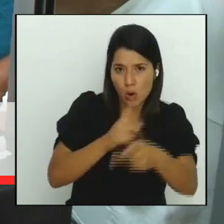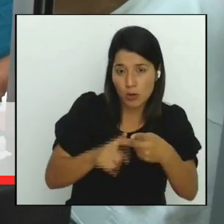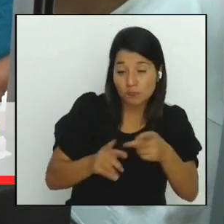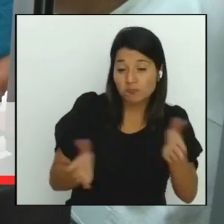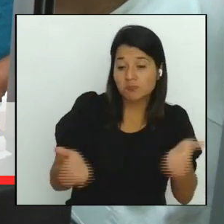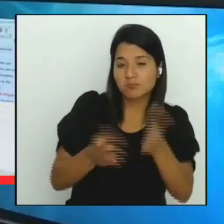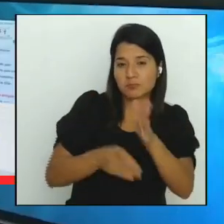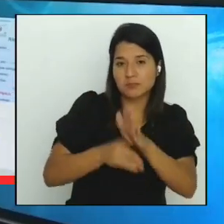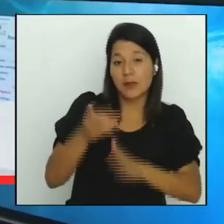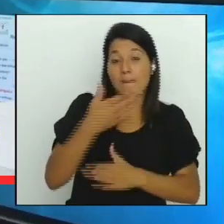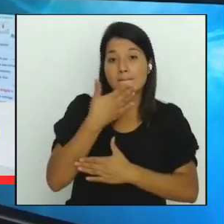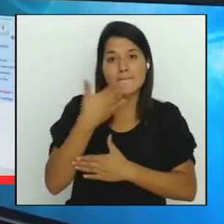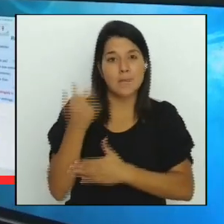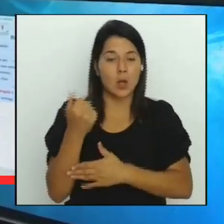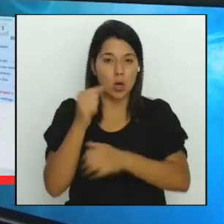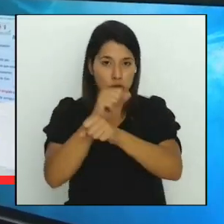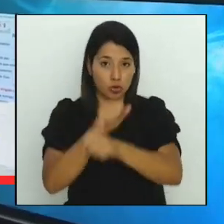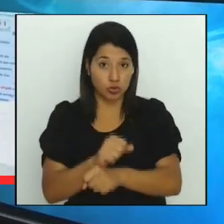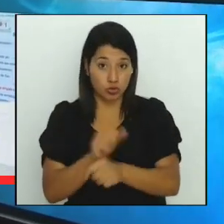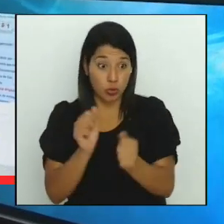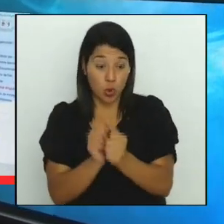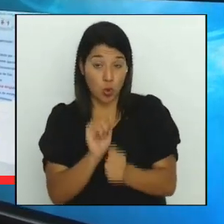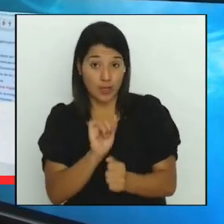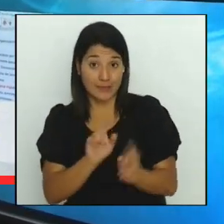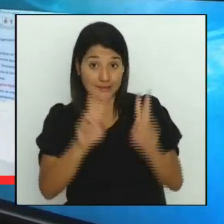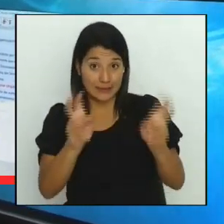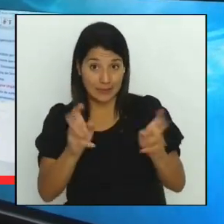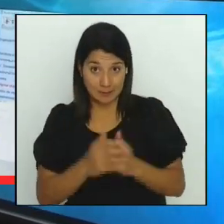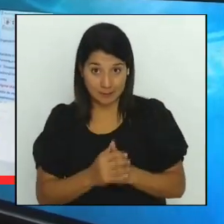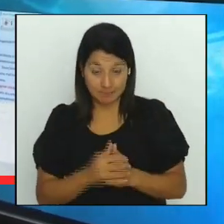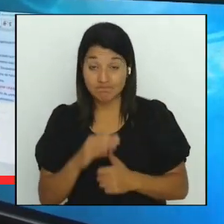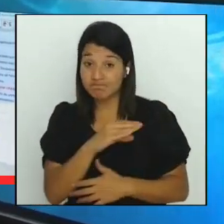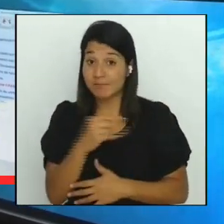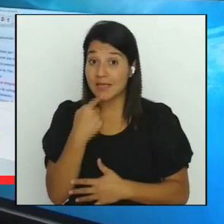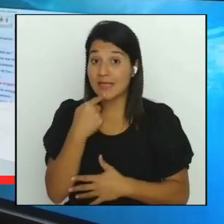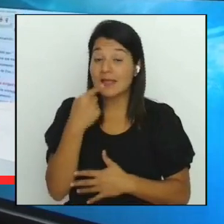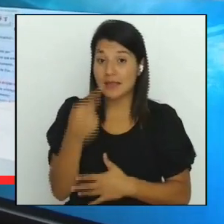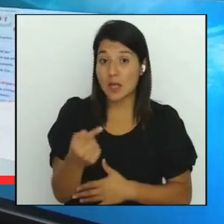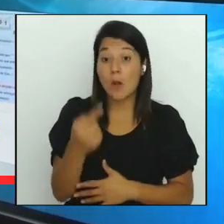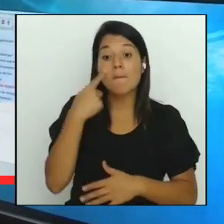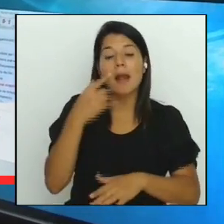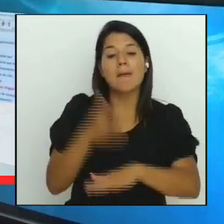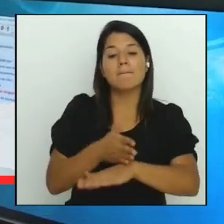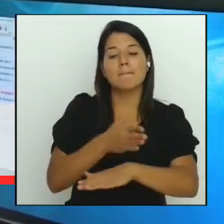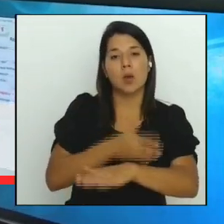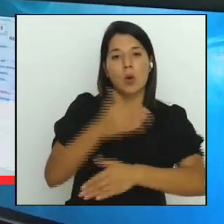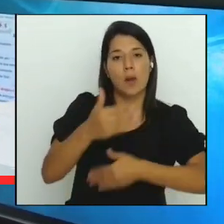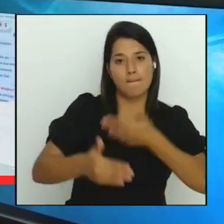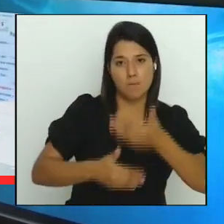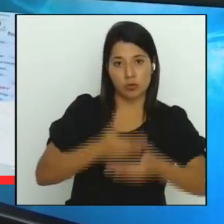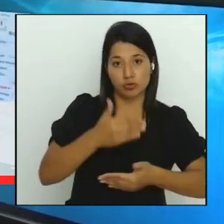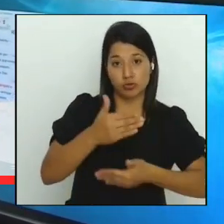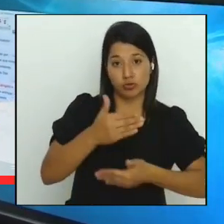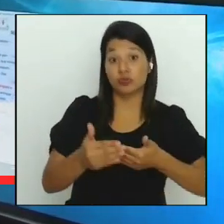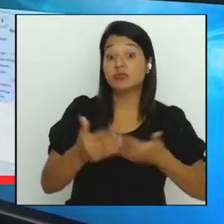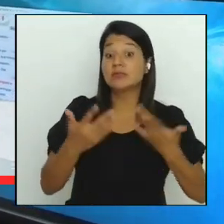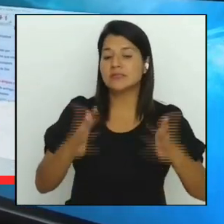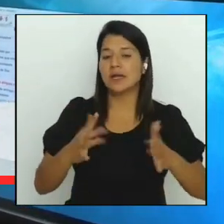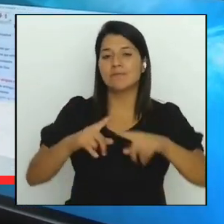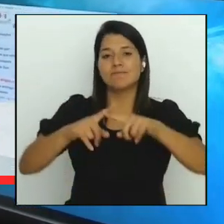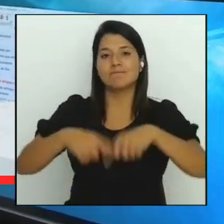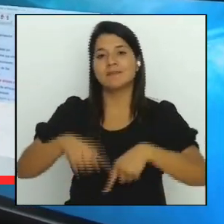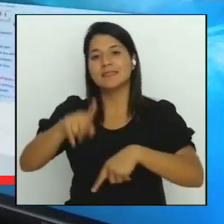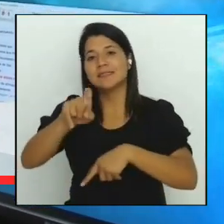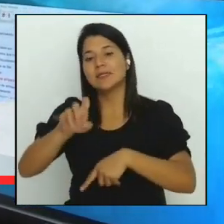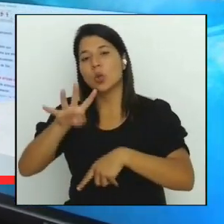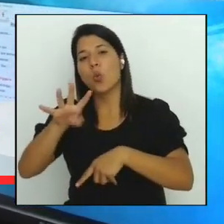prácticas en esta materia y recordó que en la mejora de los trámites han eliminado 140 cuellos de botella